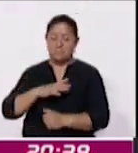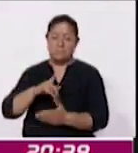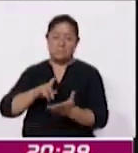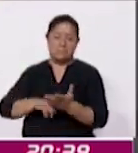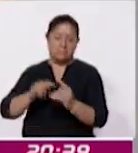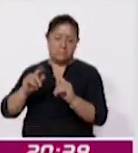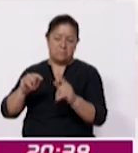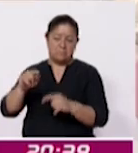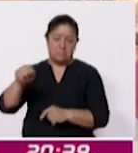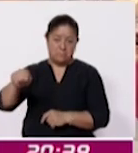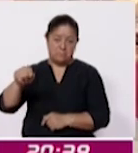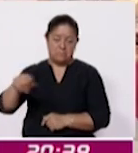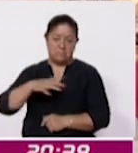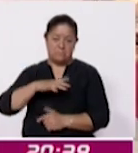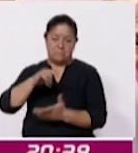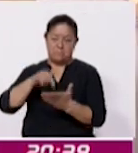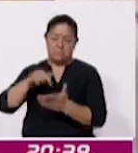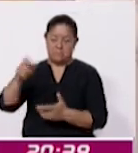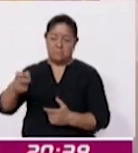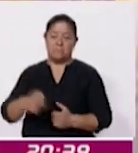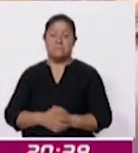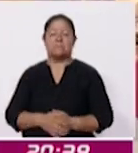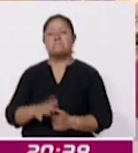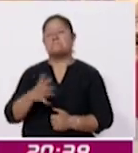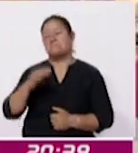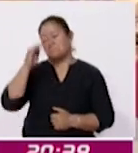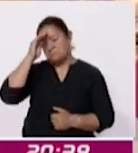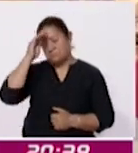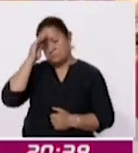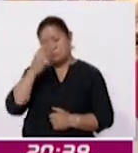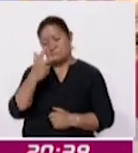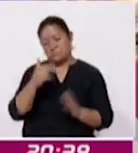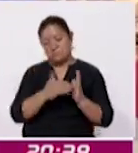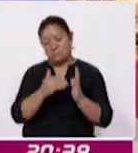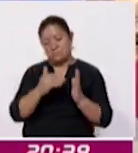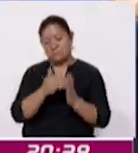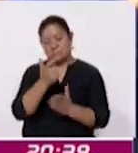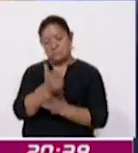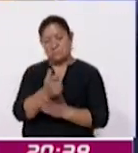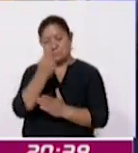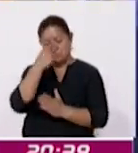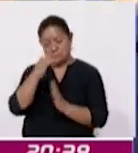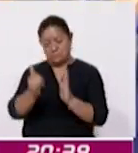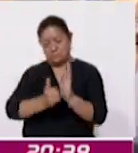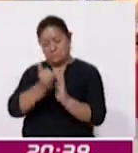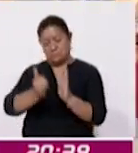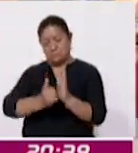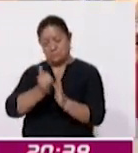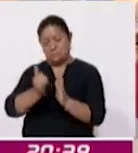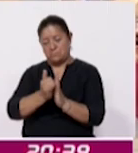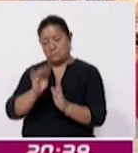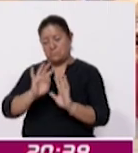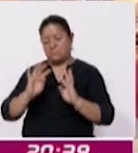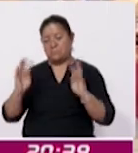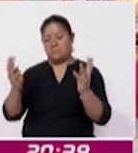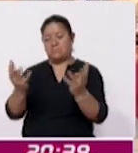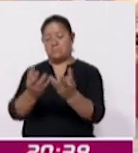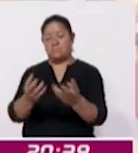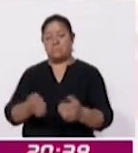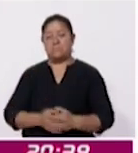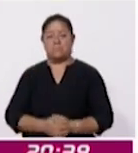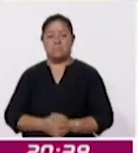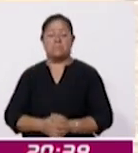sitio que esté consideramos de 8 millones de pesos para la construcción del inmueble y para la